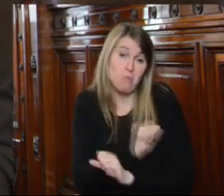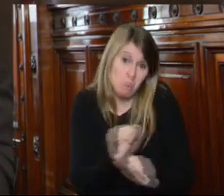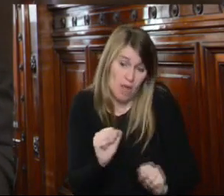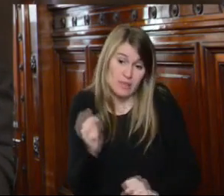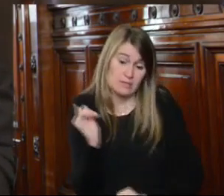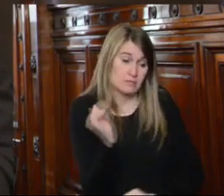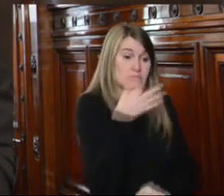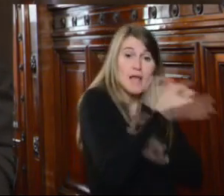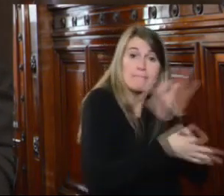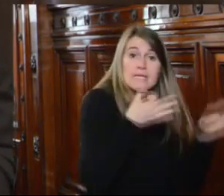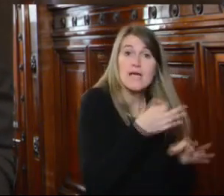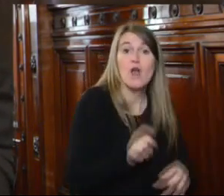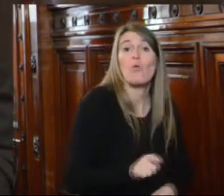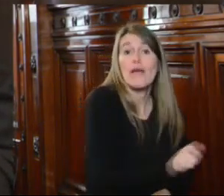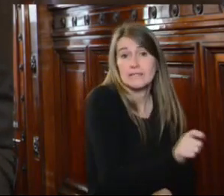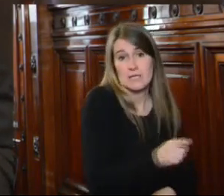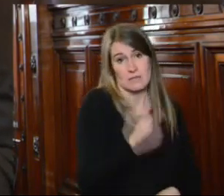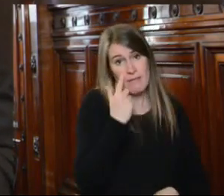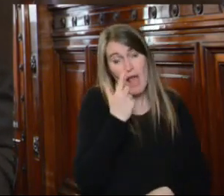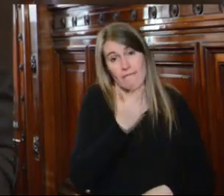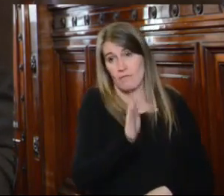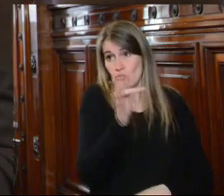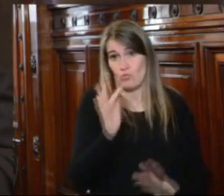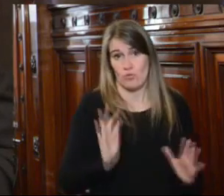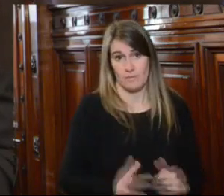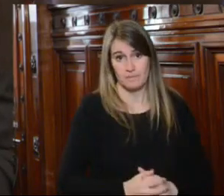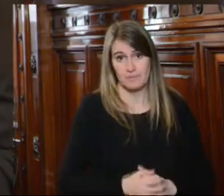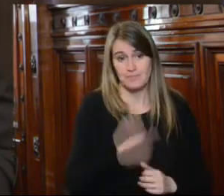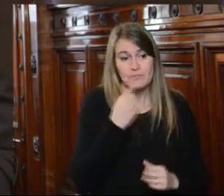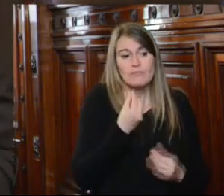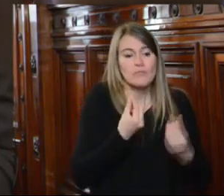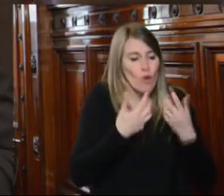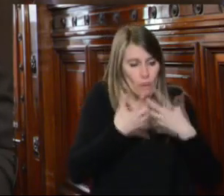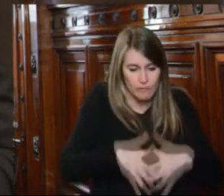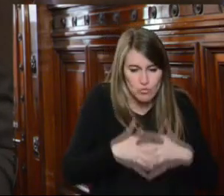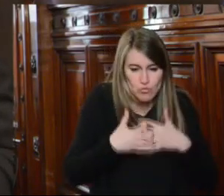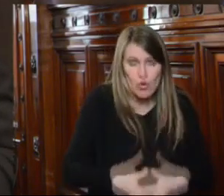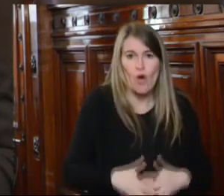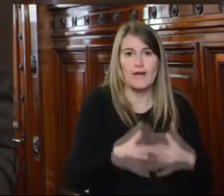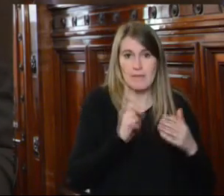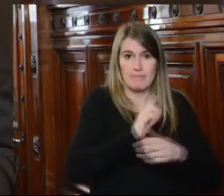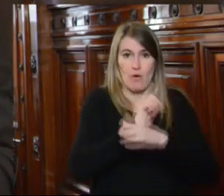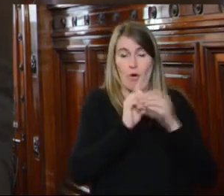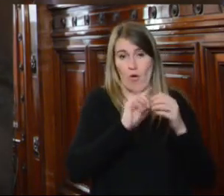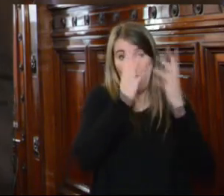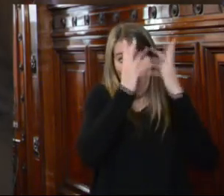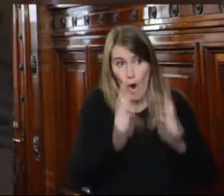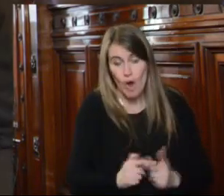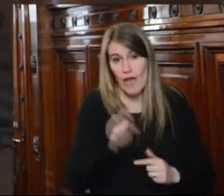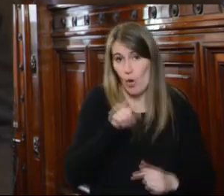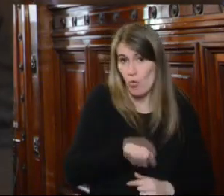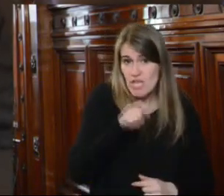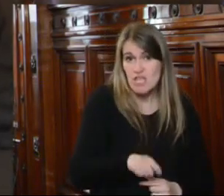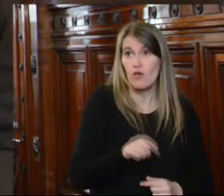Institución Nacional de Derechos Humanos en el funcionamiento de todo el ordenamiento jurídico y el sistema de justicia y